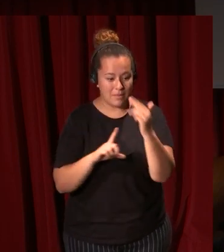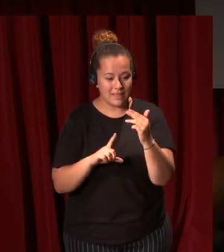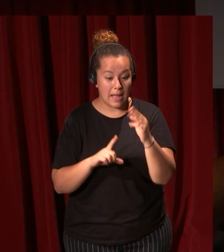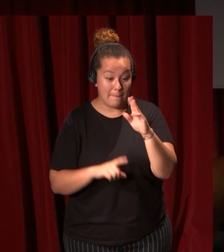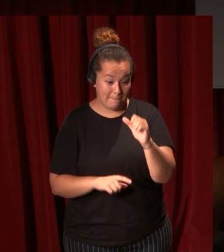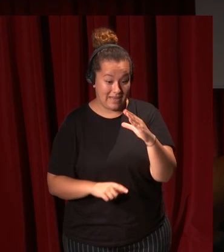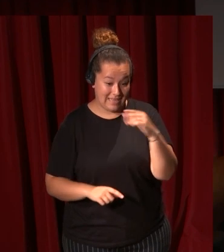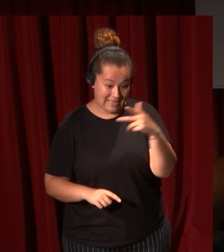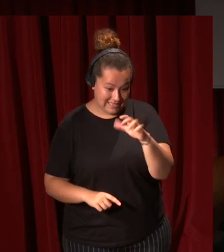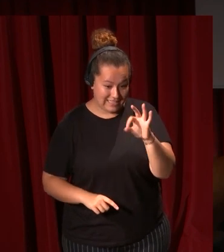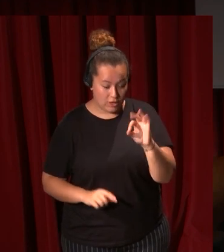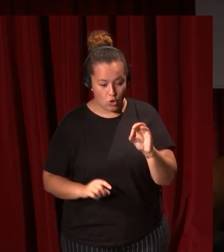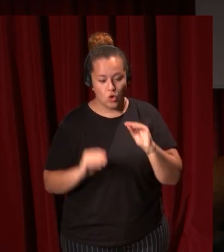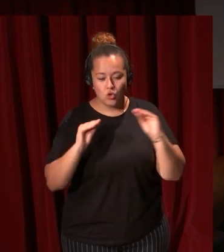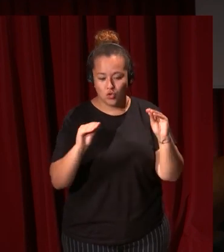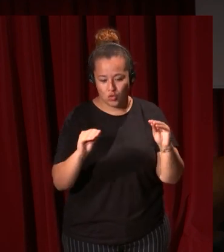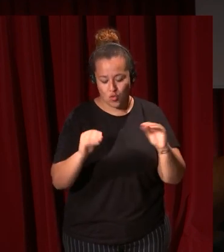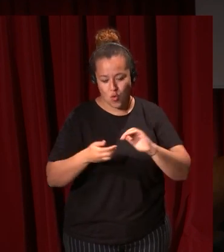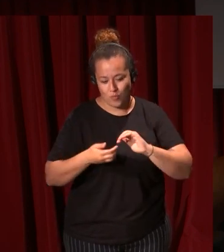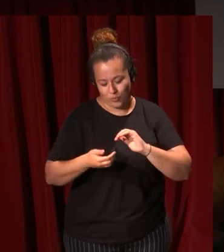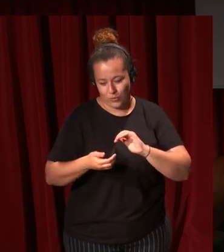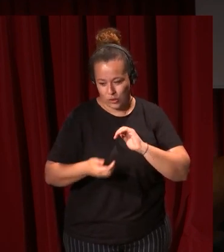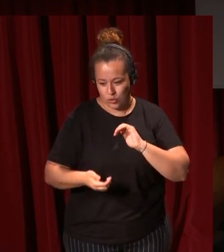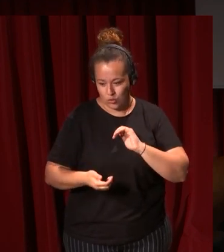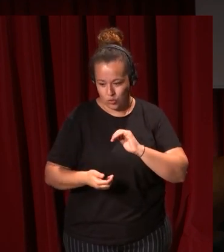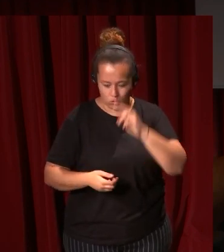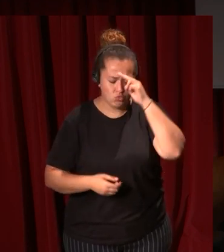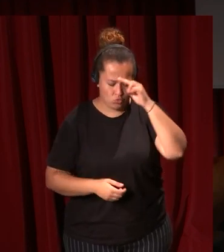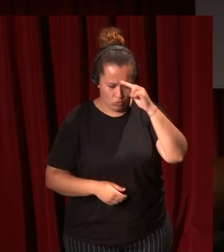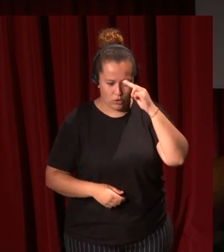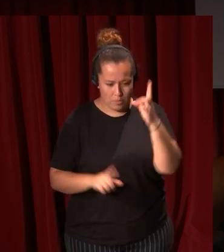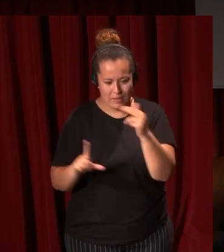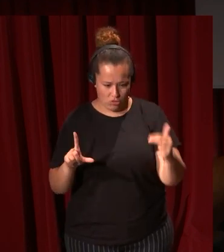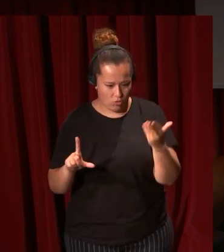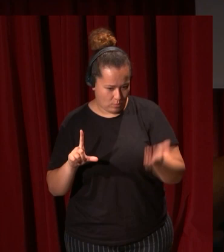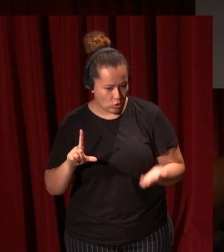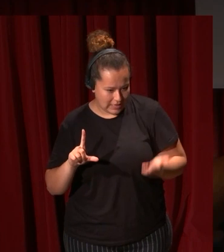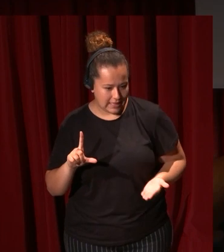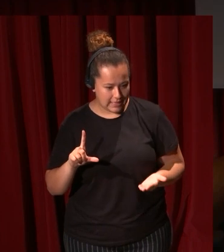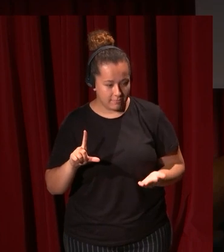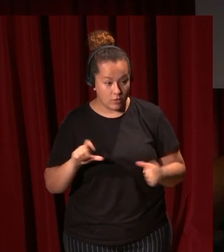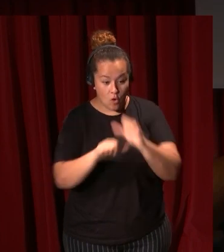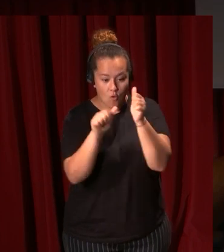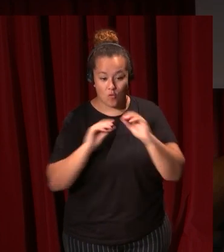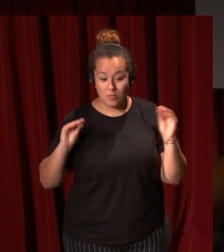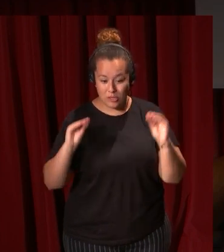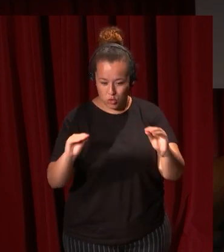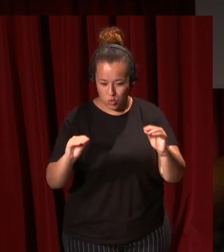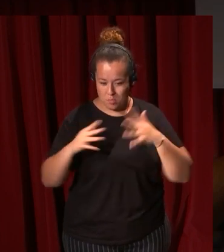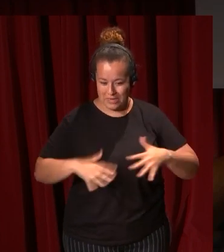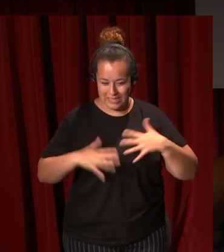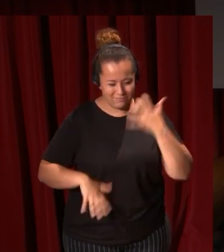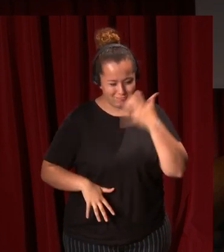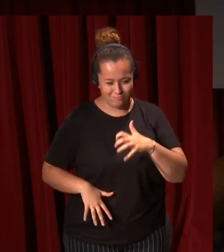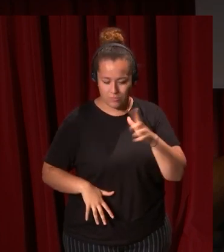cuadro de la izquierda Pacheco es su suegro pintor mediocre escritor muy importante esa manera de vestir no es extraña